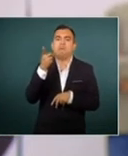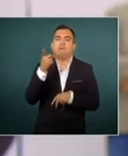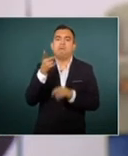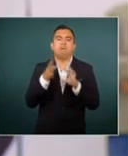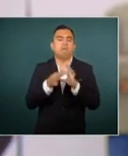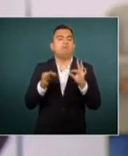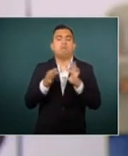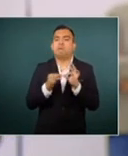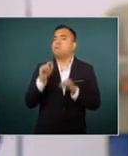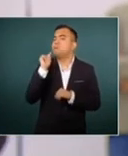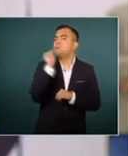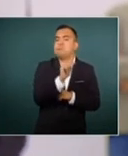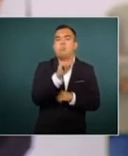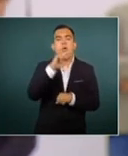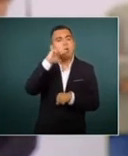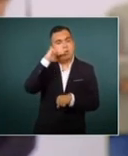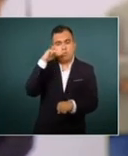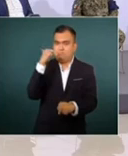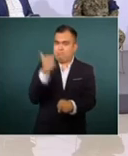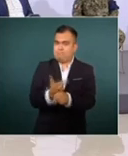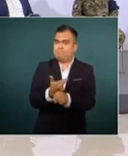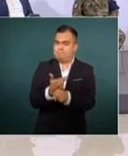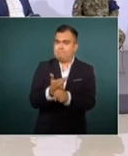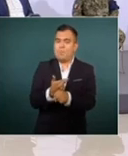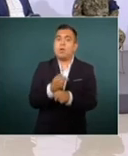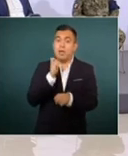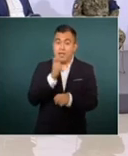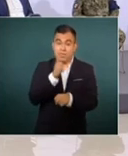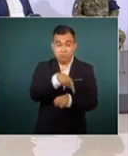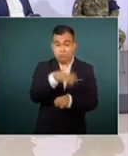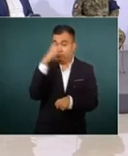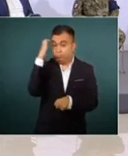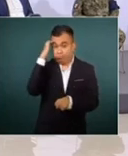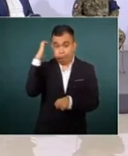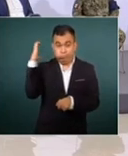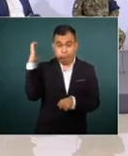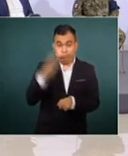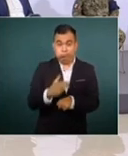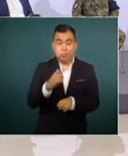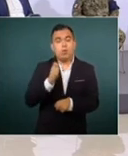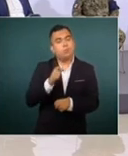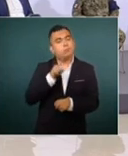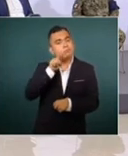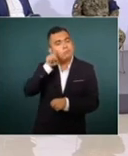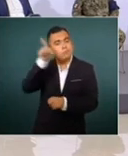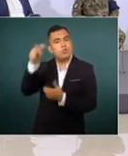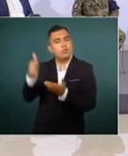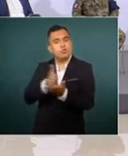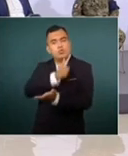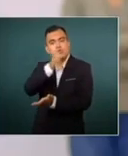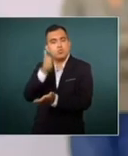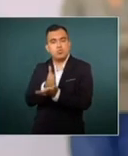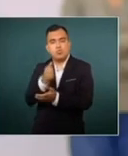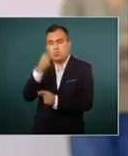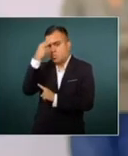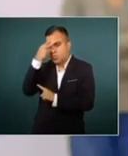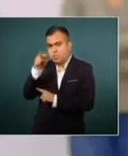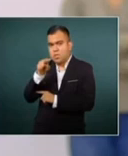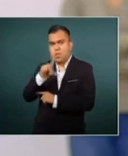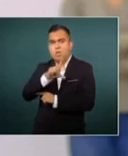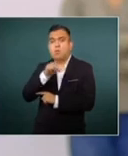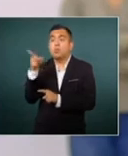que todo esto, las acciones violentas, venían por parte de la Ciudad de México y llamó